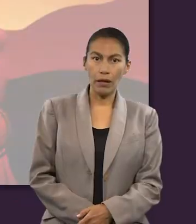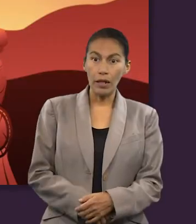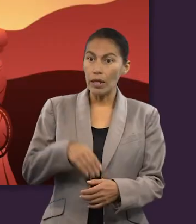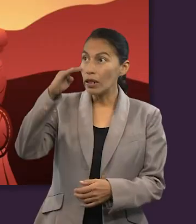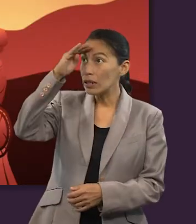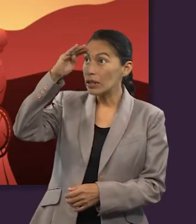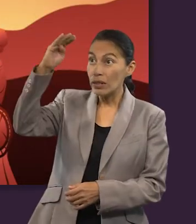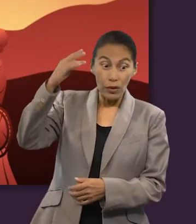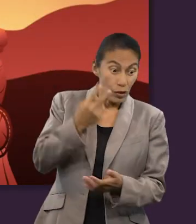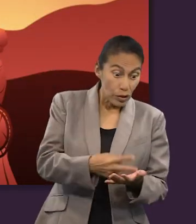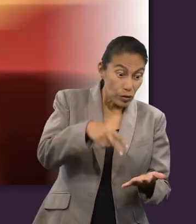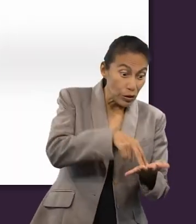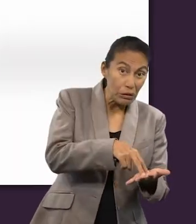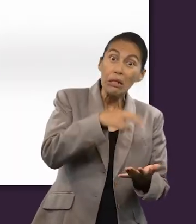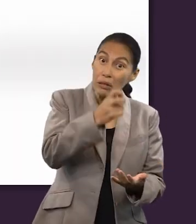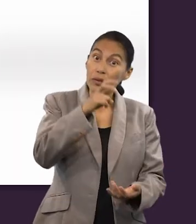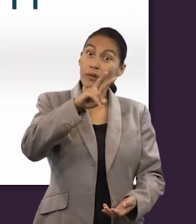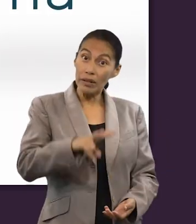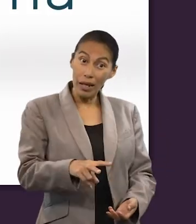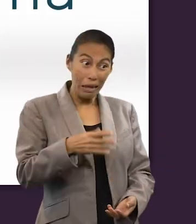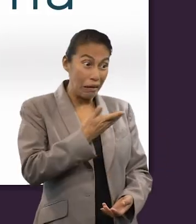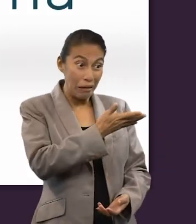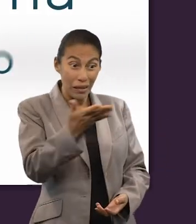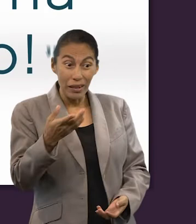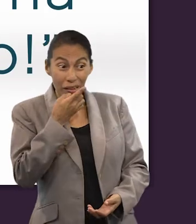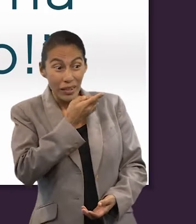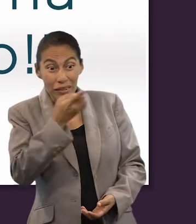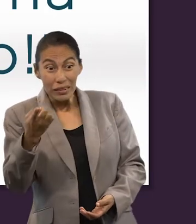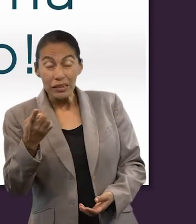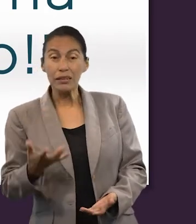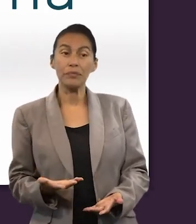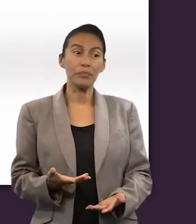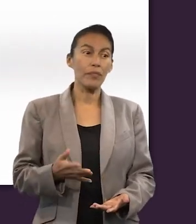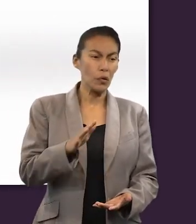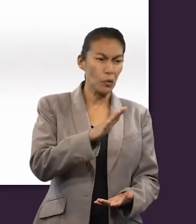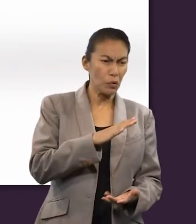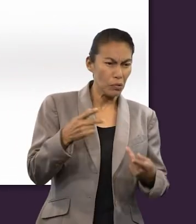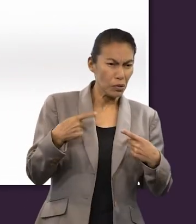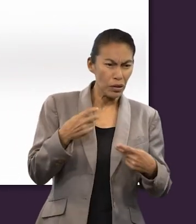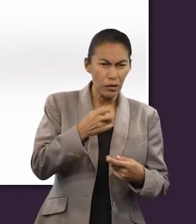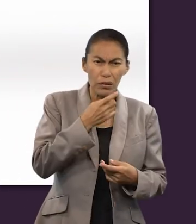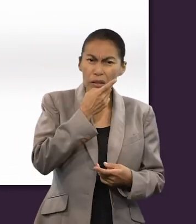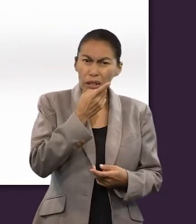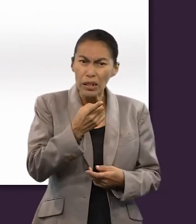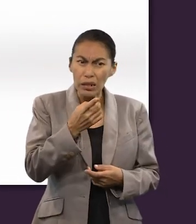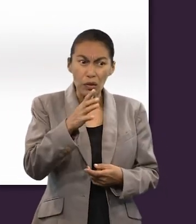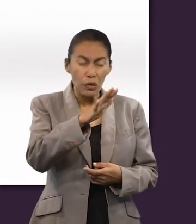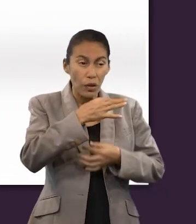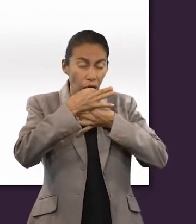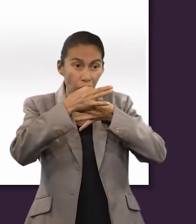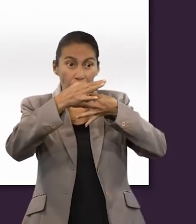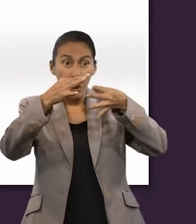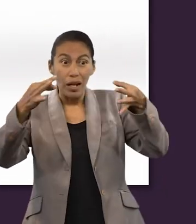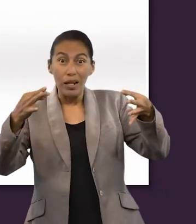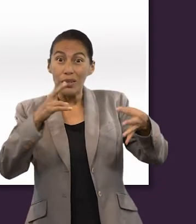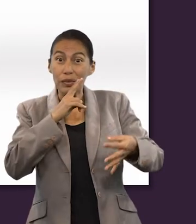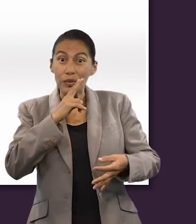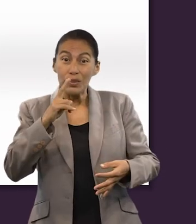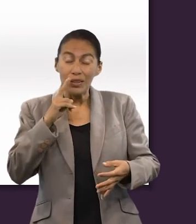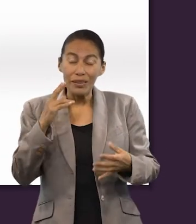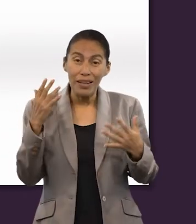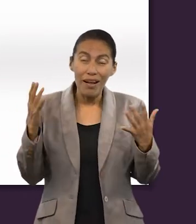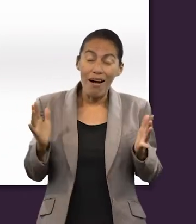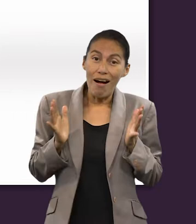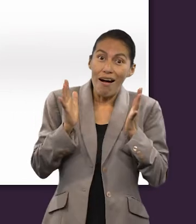Es cierto, decían, el Señor ha resucitado. Este pronunciamiento definitivamente fue la